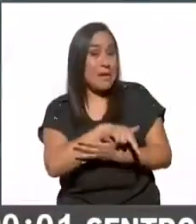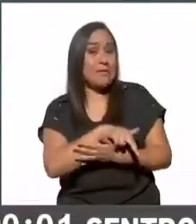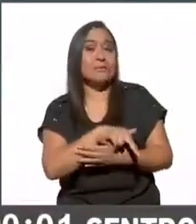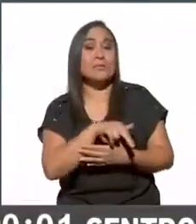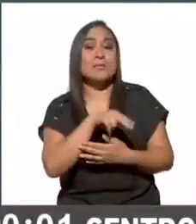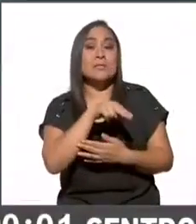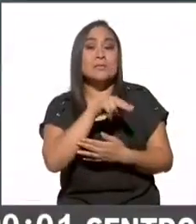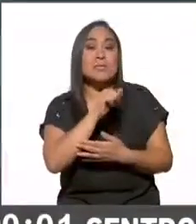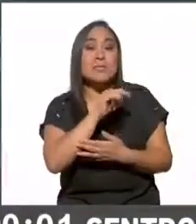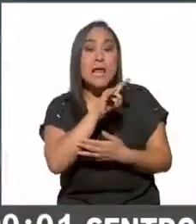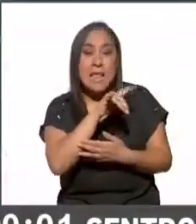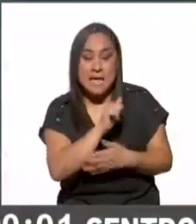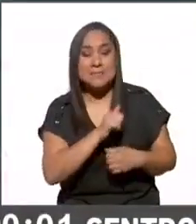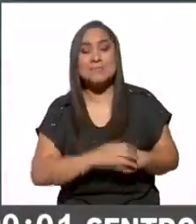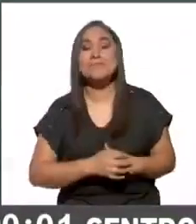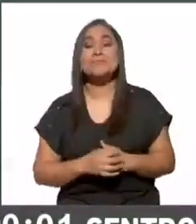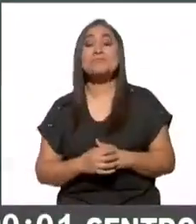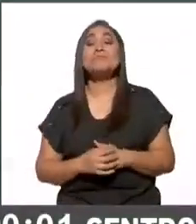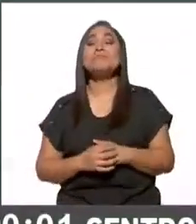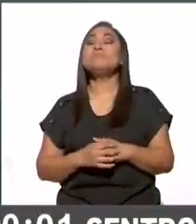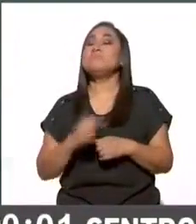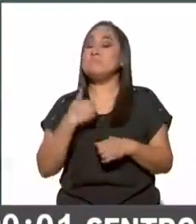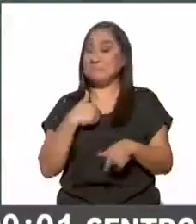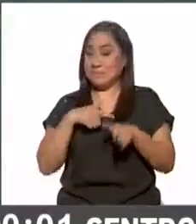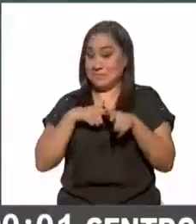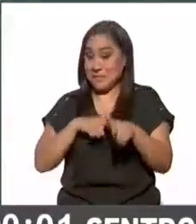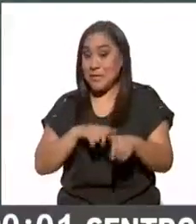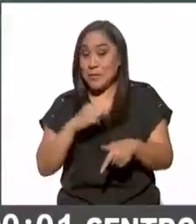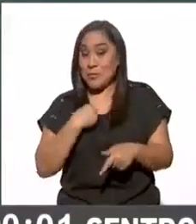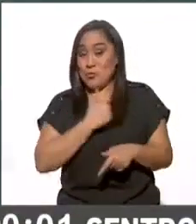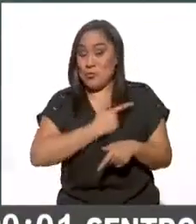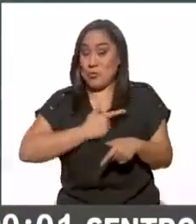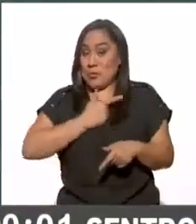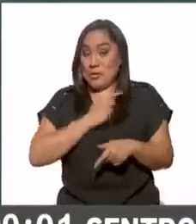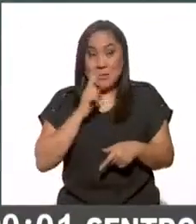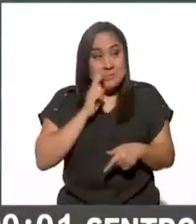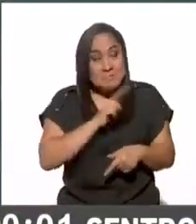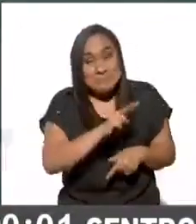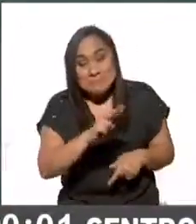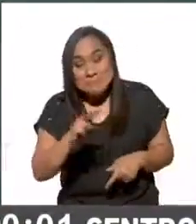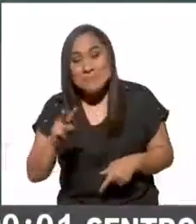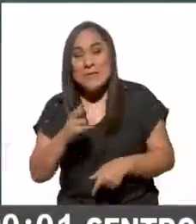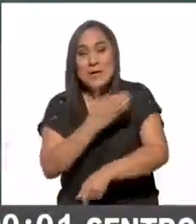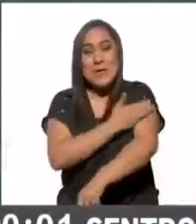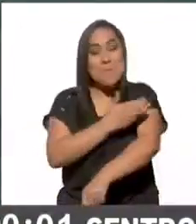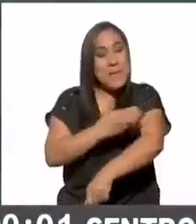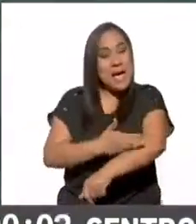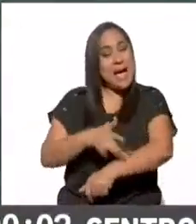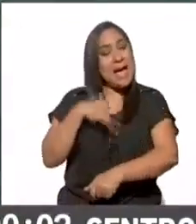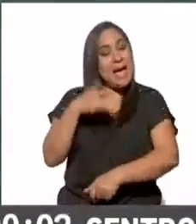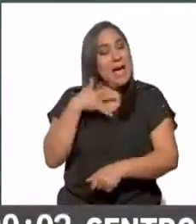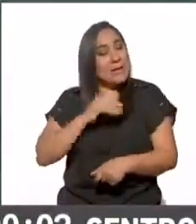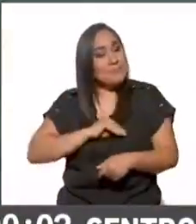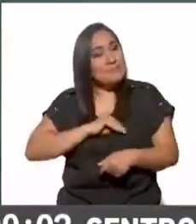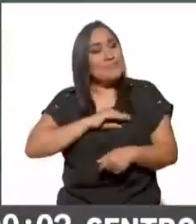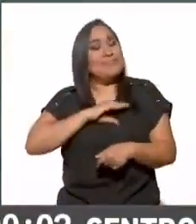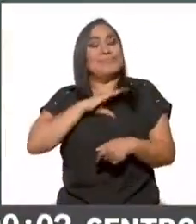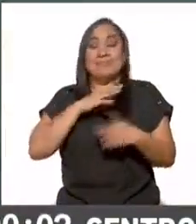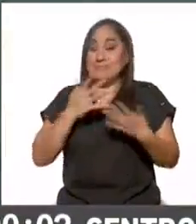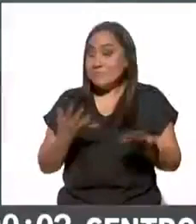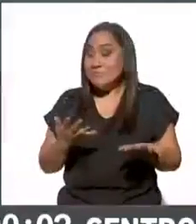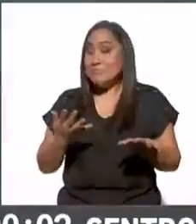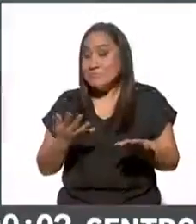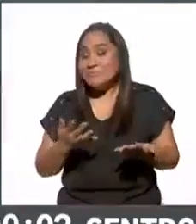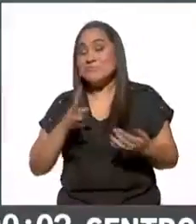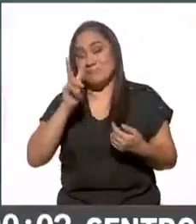en esta transmisión seguimos y a mí me alienta muchísimo ver también los ánimos que todavía tienen mis compañeras y compañeros también decir que